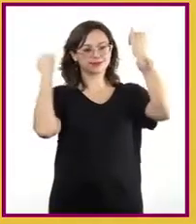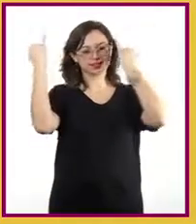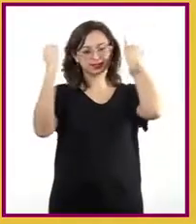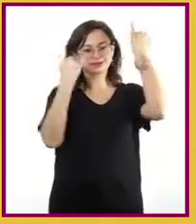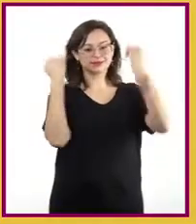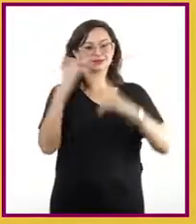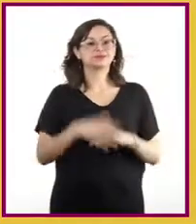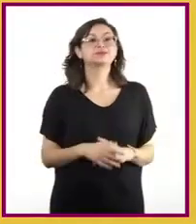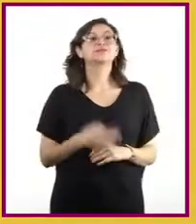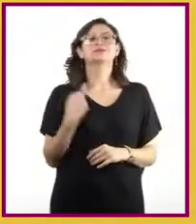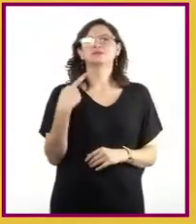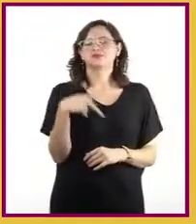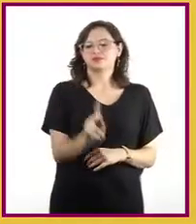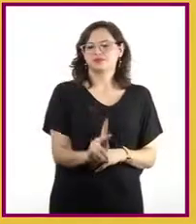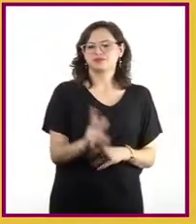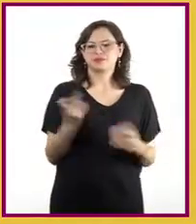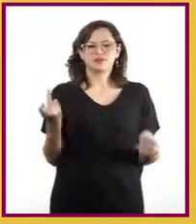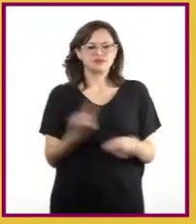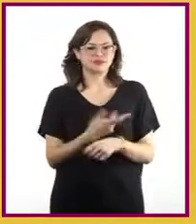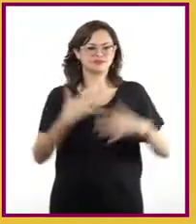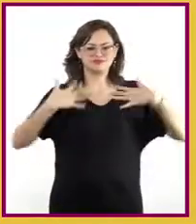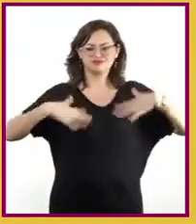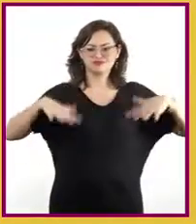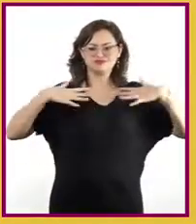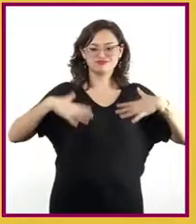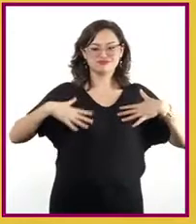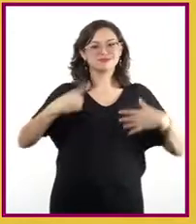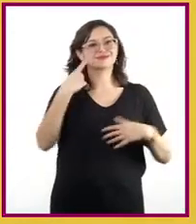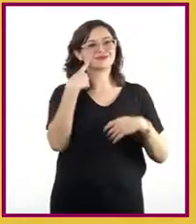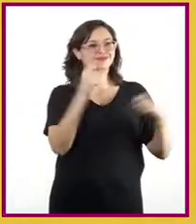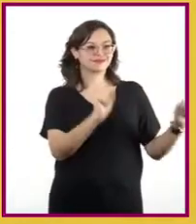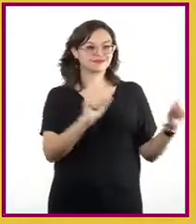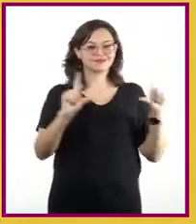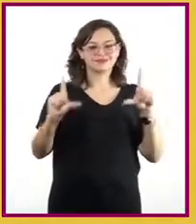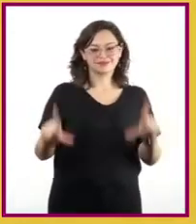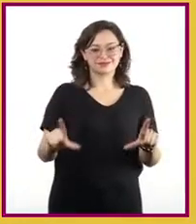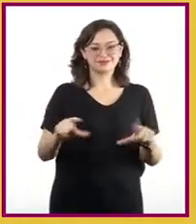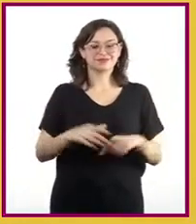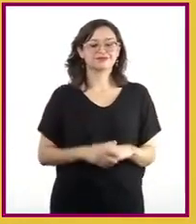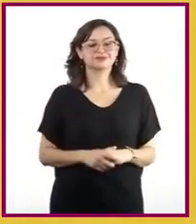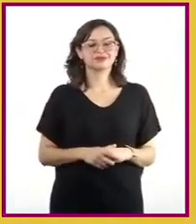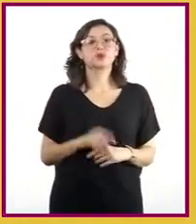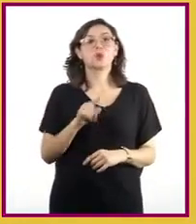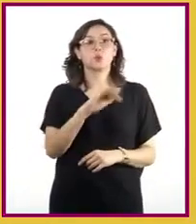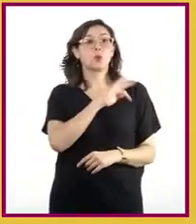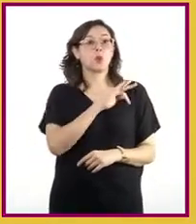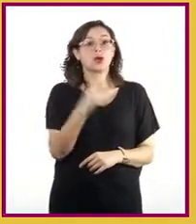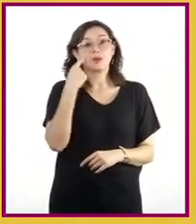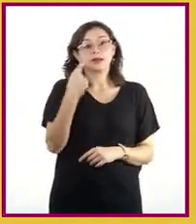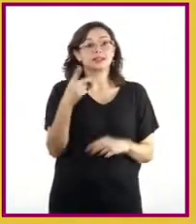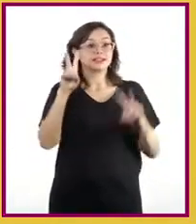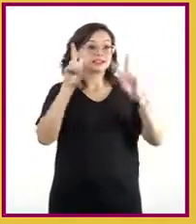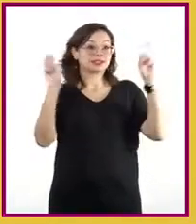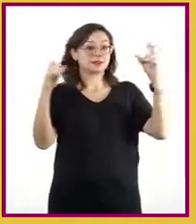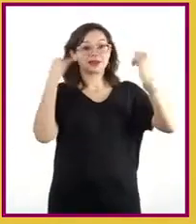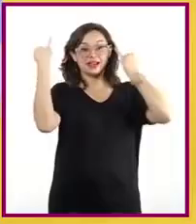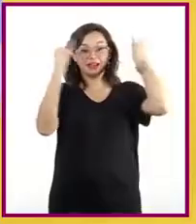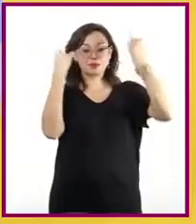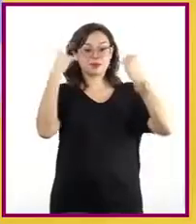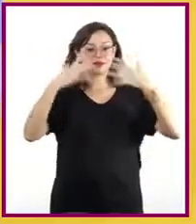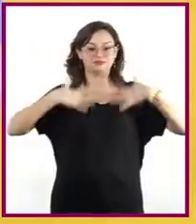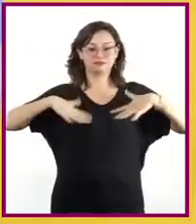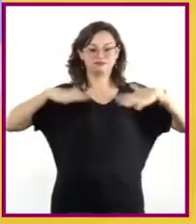Pero, ¿qué hay con el vestuario? Veamos la siguiente cápsula en la que podrán encontrar ideas para crearlo.